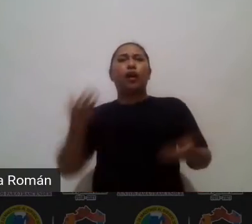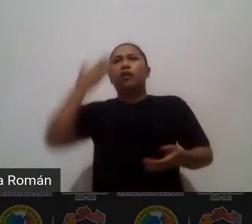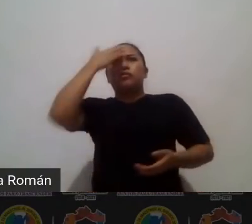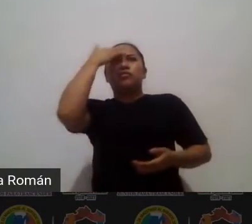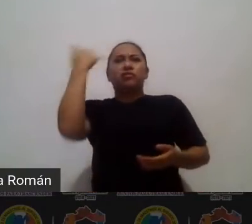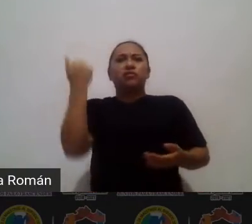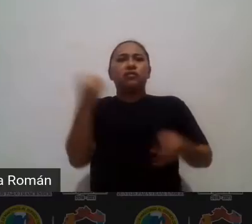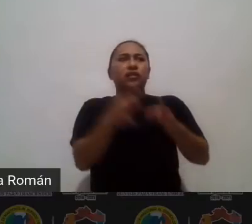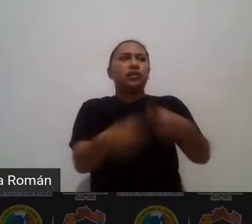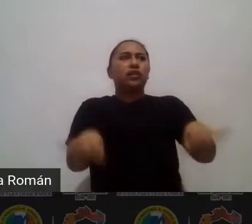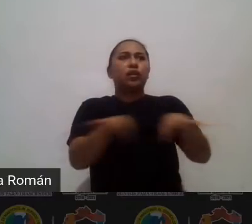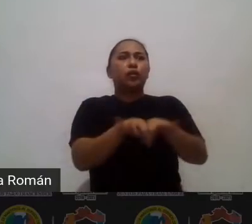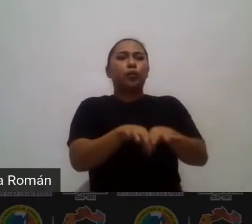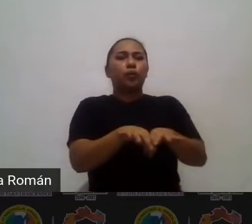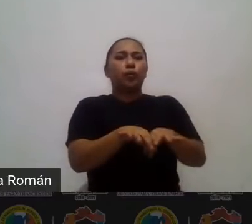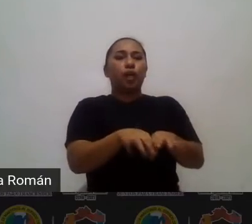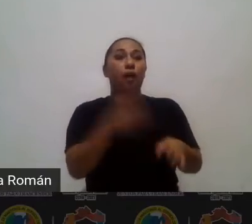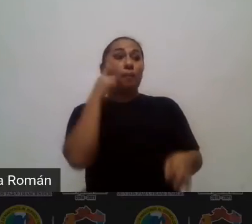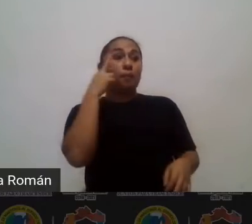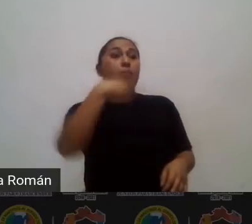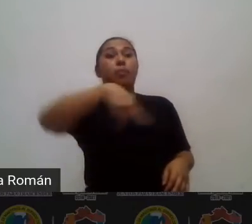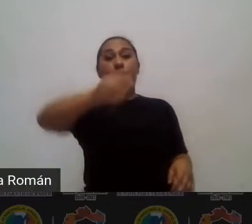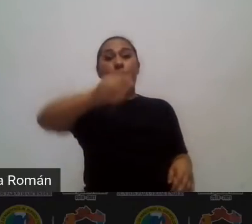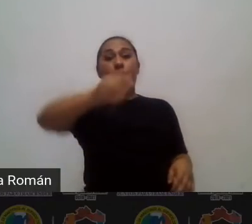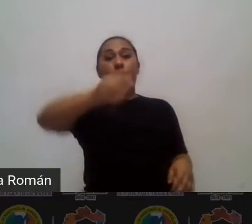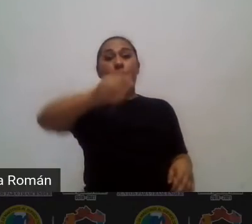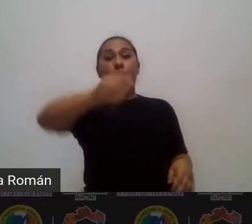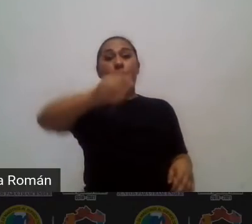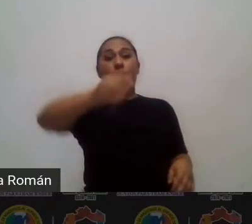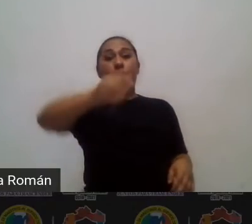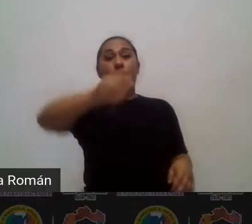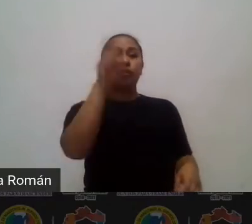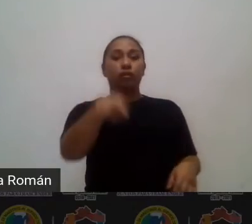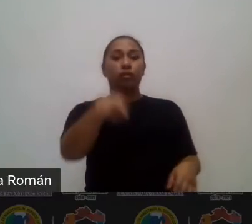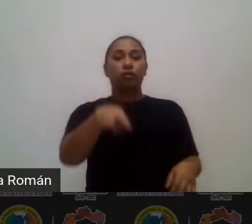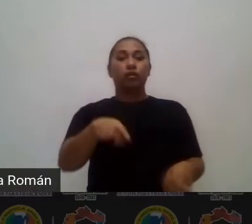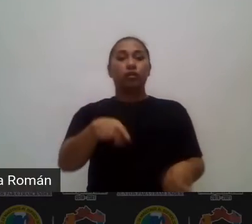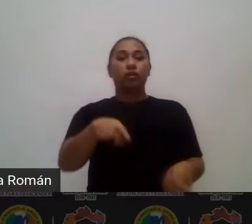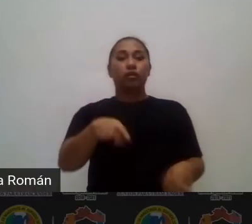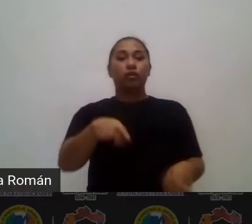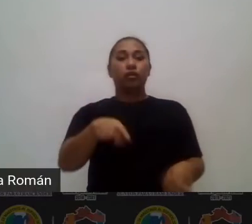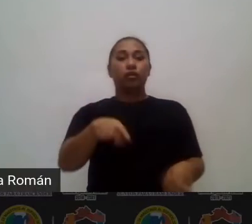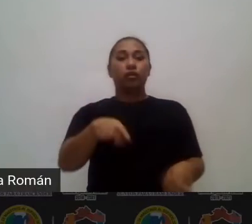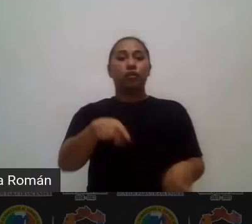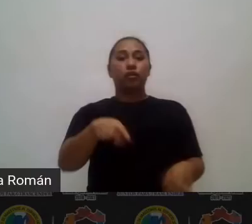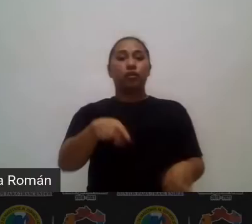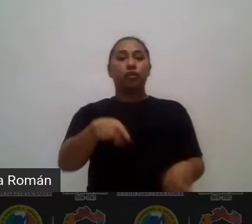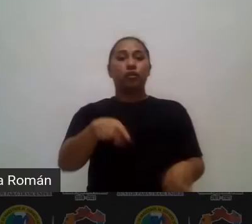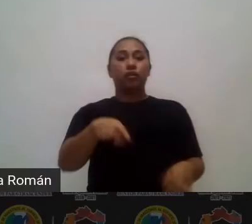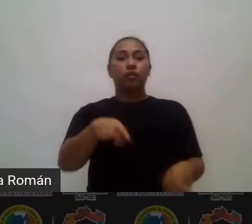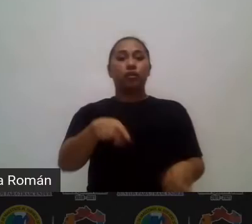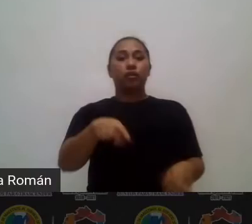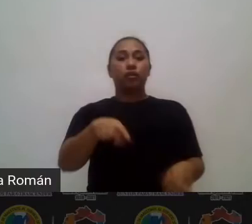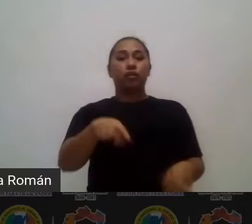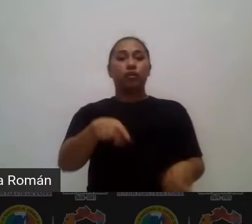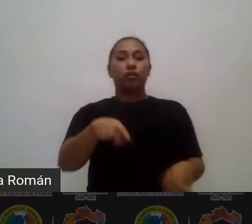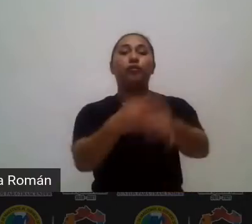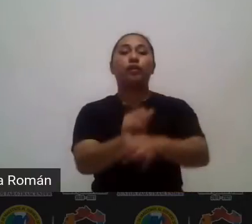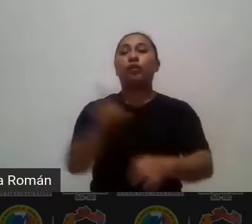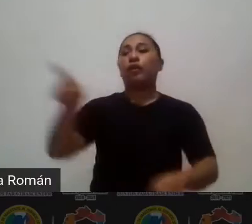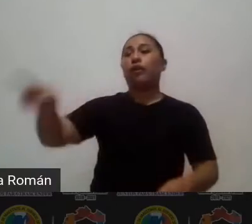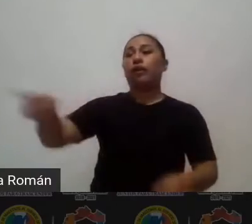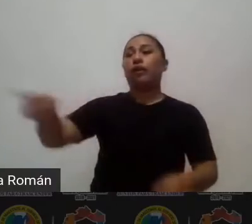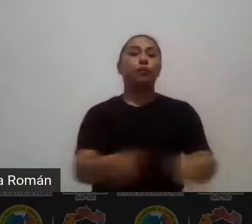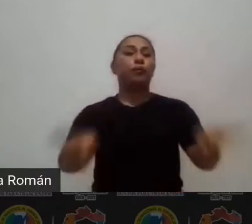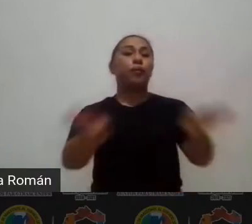puede ser su interés pero tú le estás observando ofrécele un fenómeno que a ella le interese y te vas a dar cuenta que